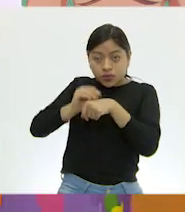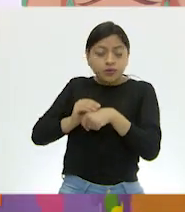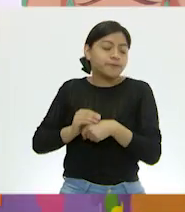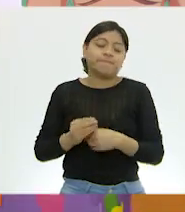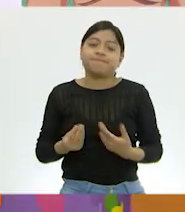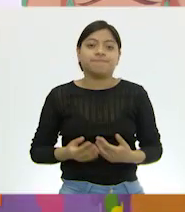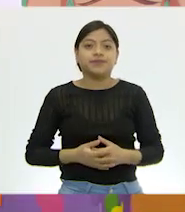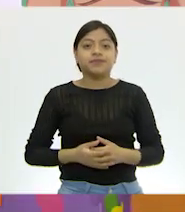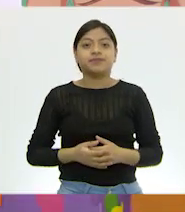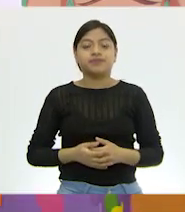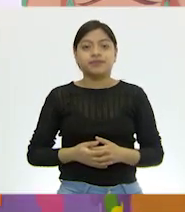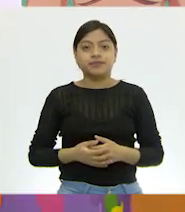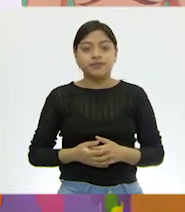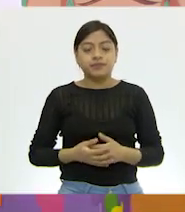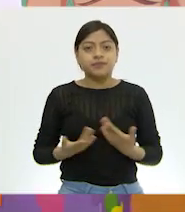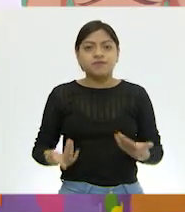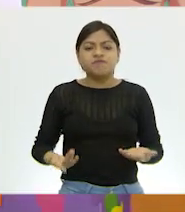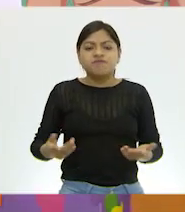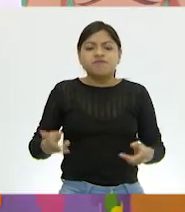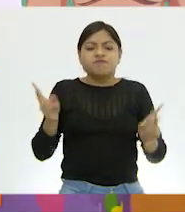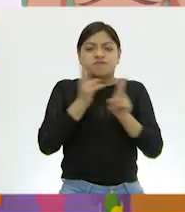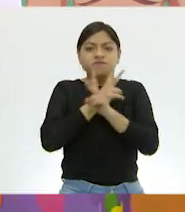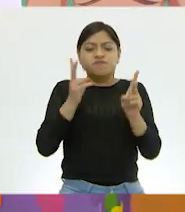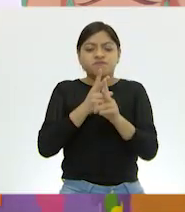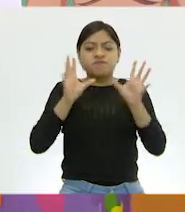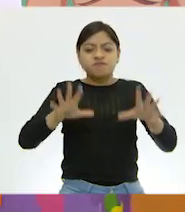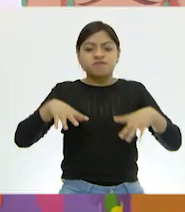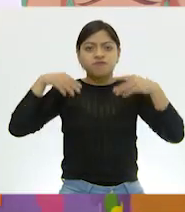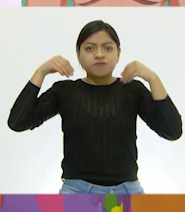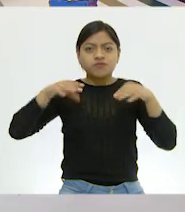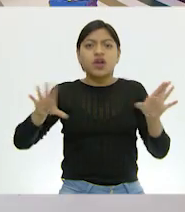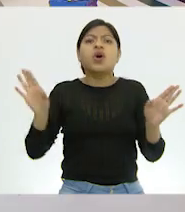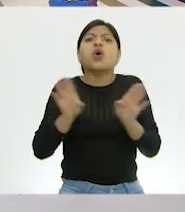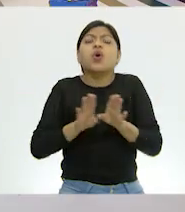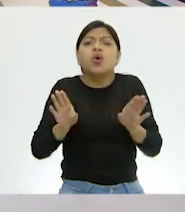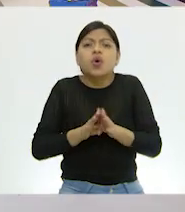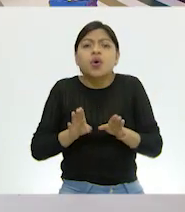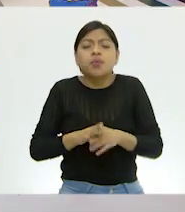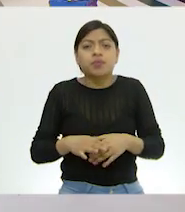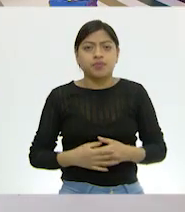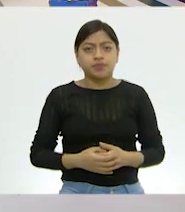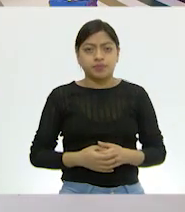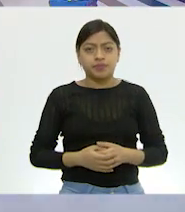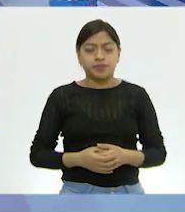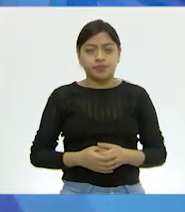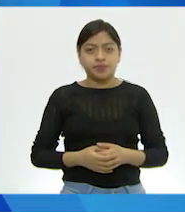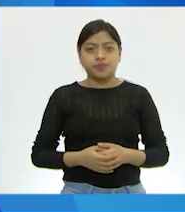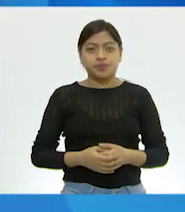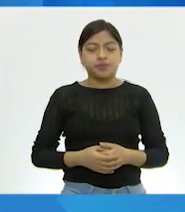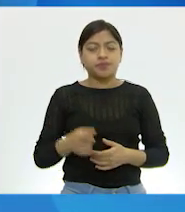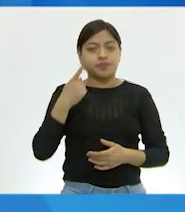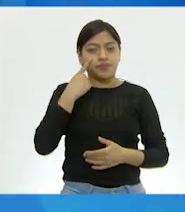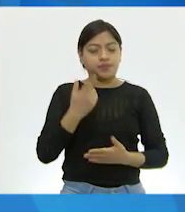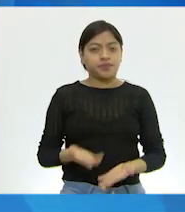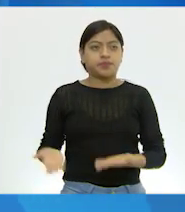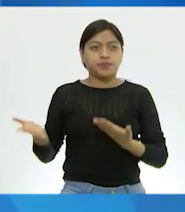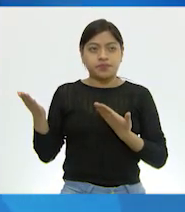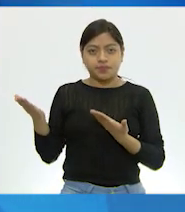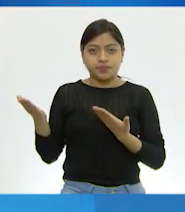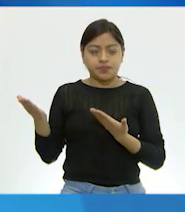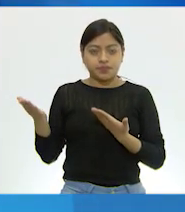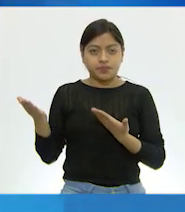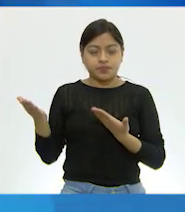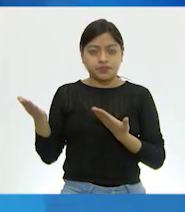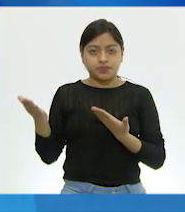si vemos cuál es la respiración de la que vamos a hablar hoy? A ver, me encantaría. Ok. Vamos a verlo en pantalla para que